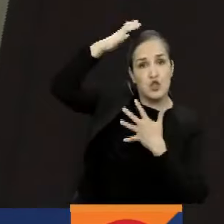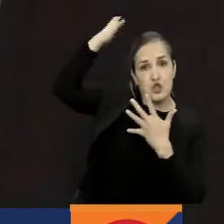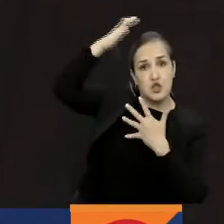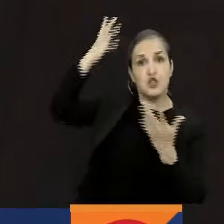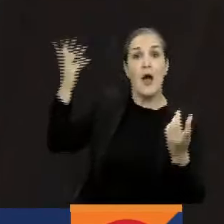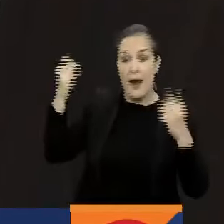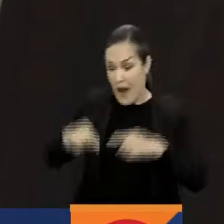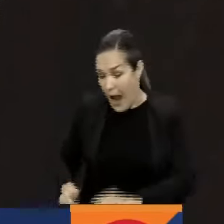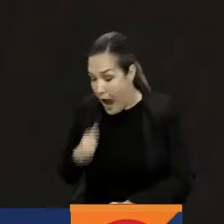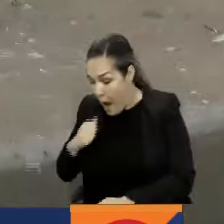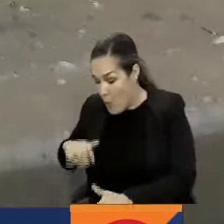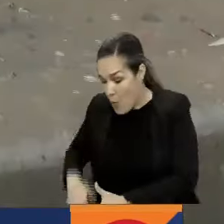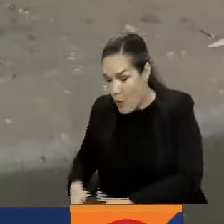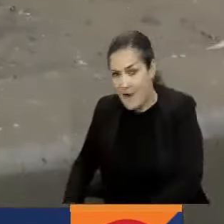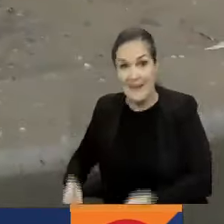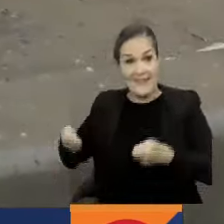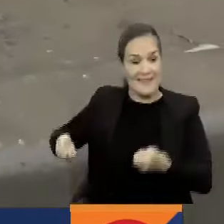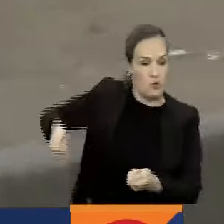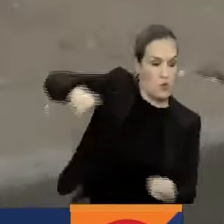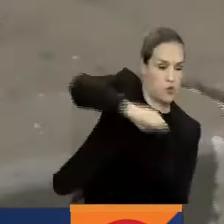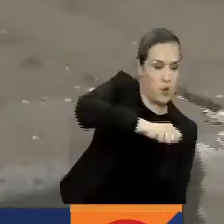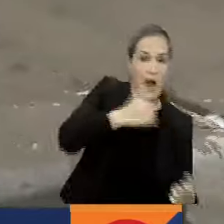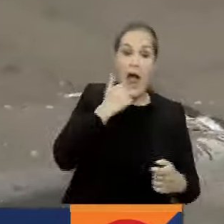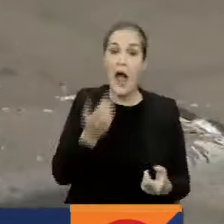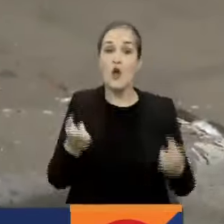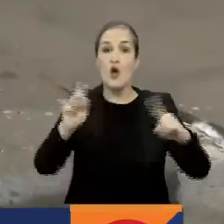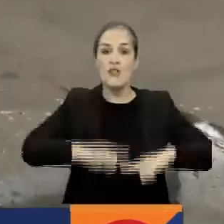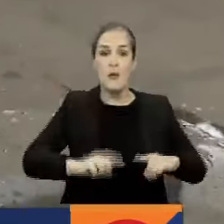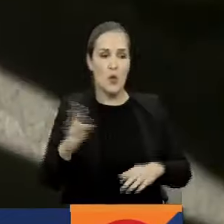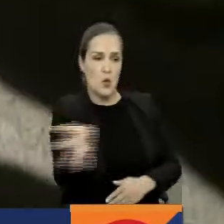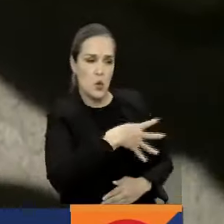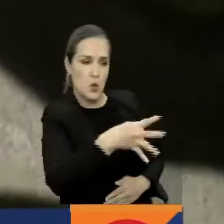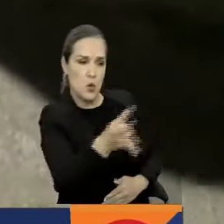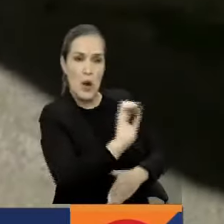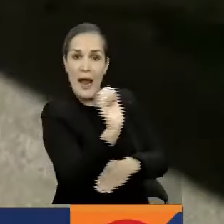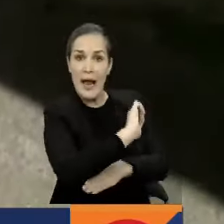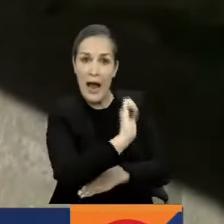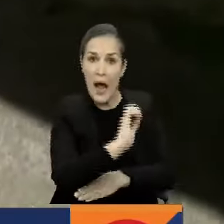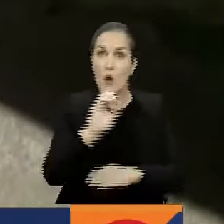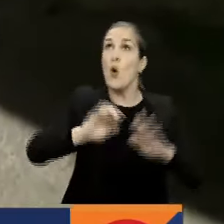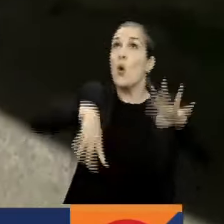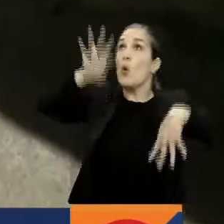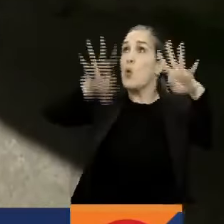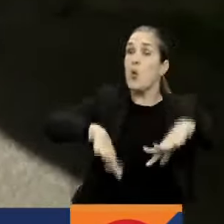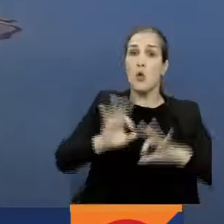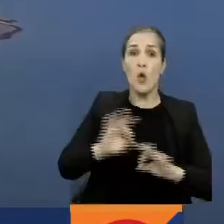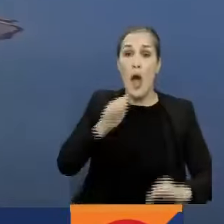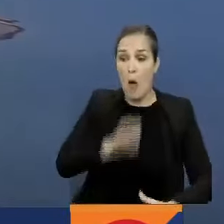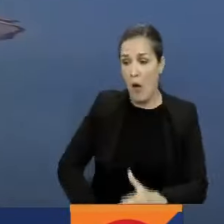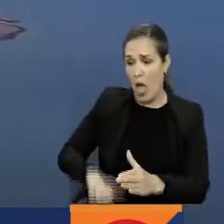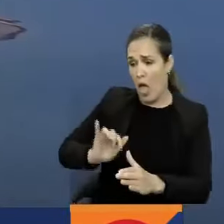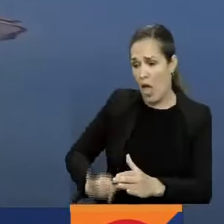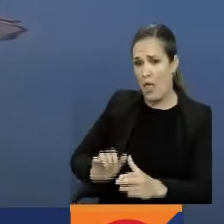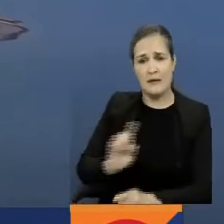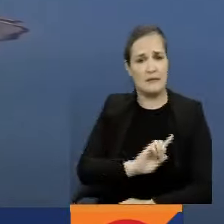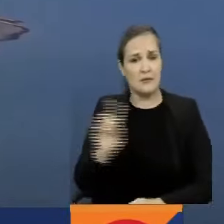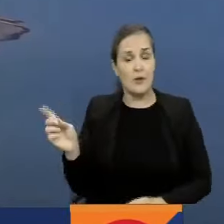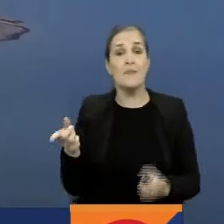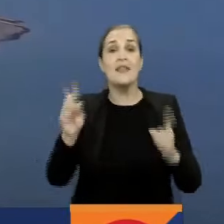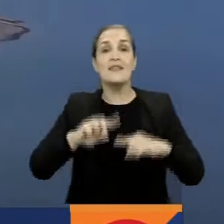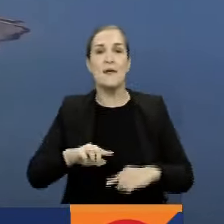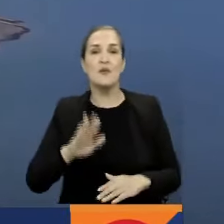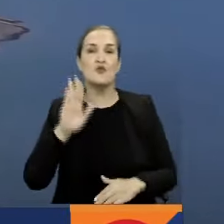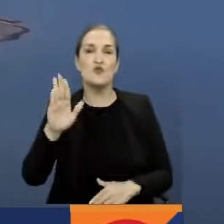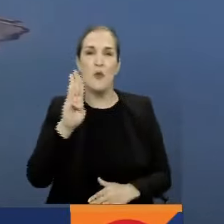agua de la ducha, no lavar fachadas ni vehículos y no almacenar más agua de la necesaria. También, expertos del Banco Interamericano de